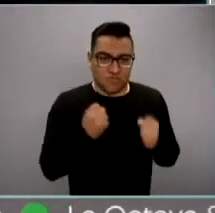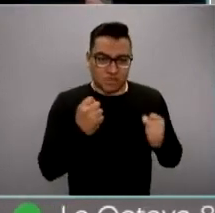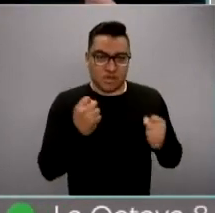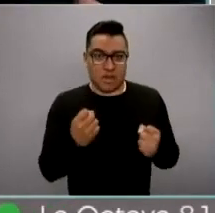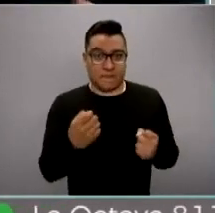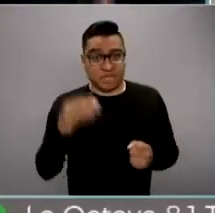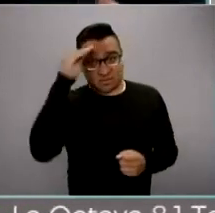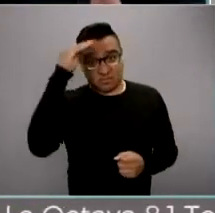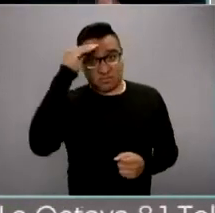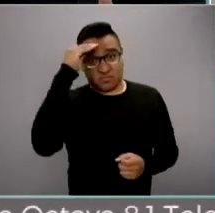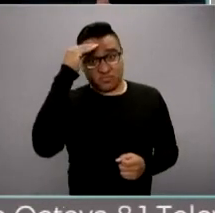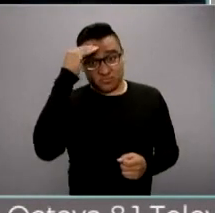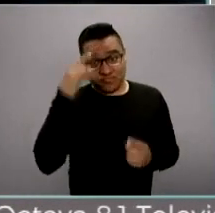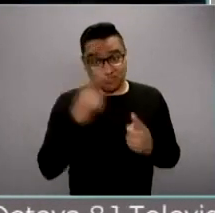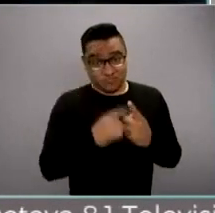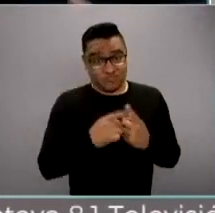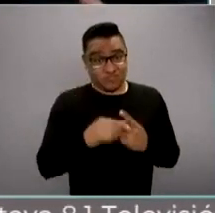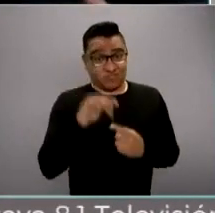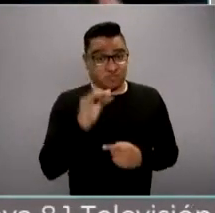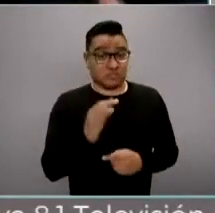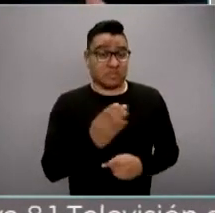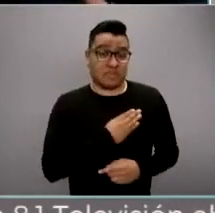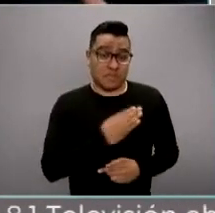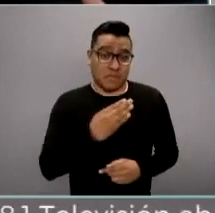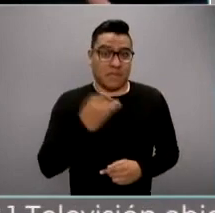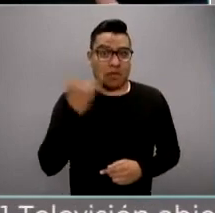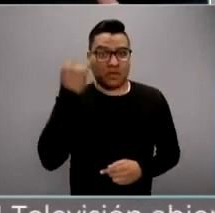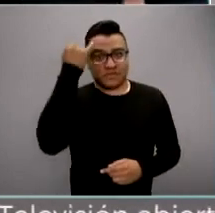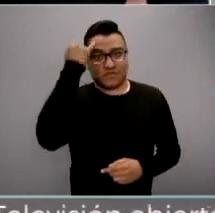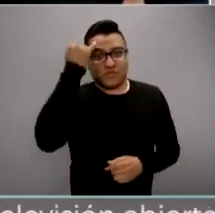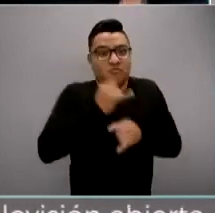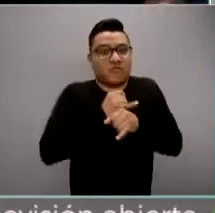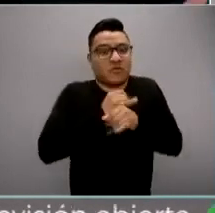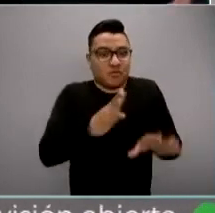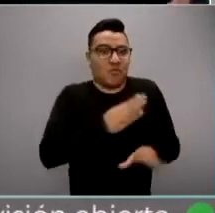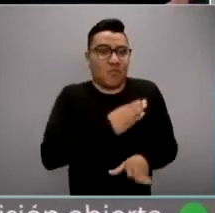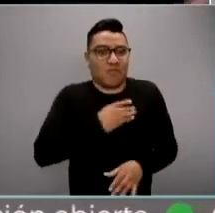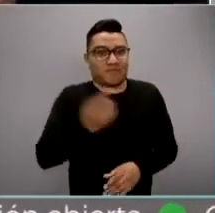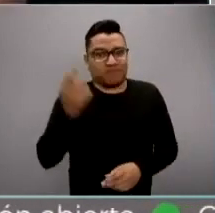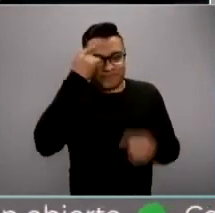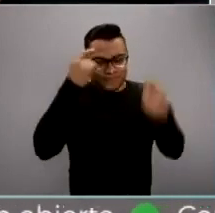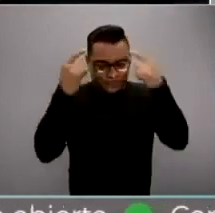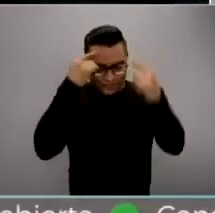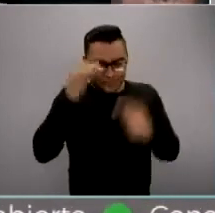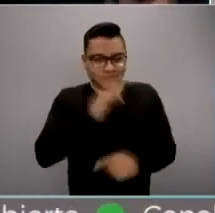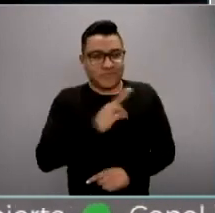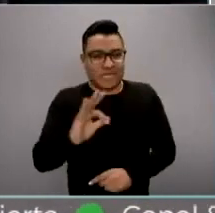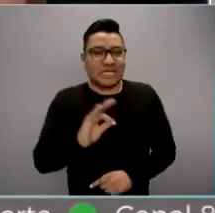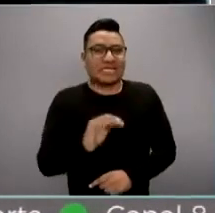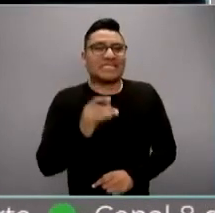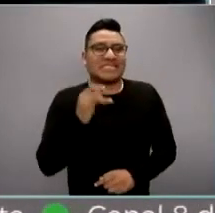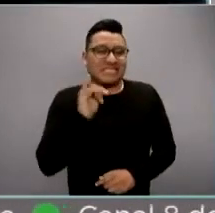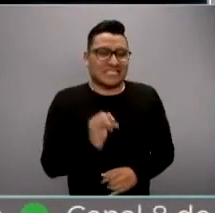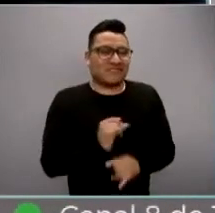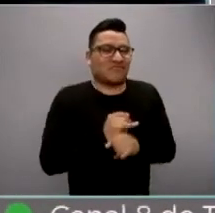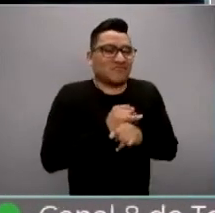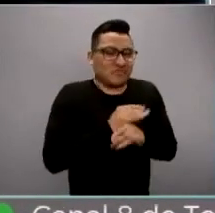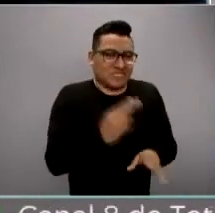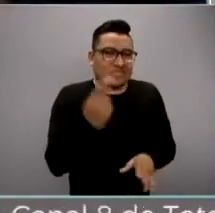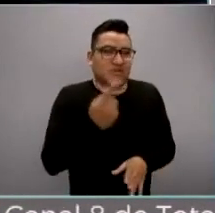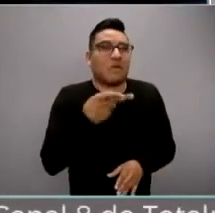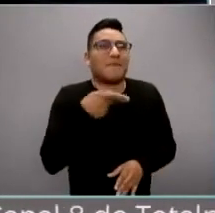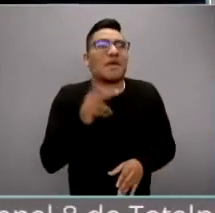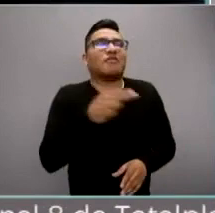crítico. Y ese se alimenta con buena información. ¿Cómo hacerle con este fenómeno extraño? Necesitamos más información, pero ya estamos hasta acá